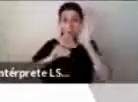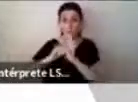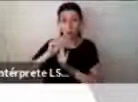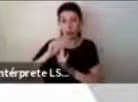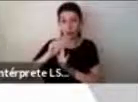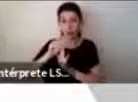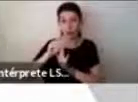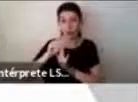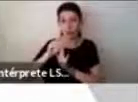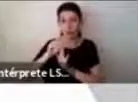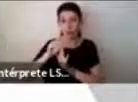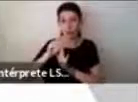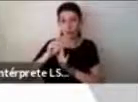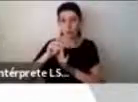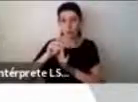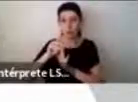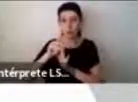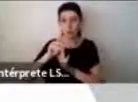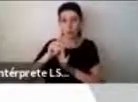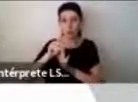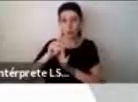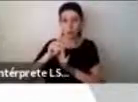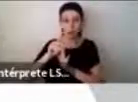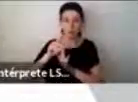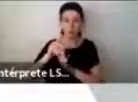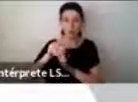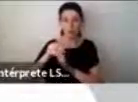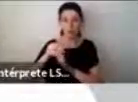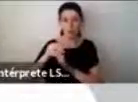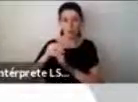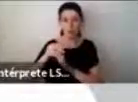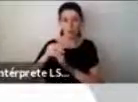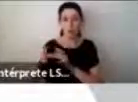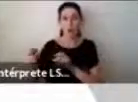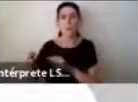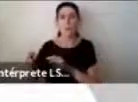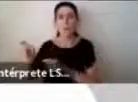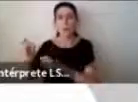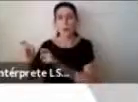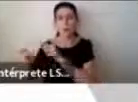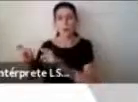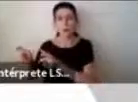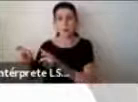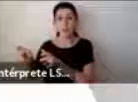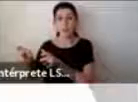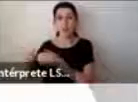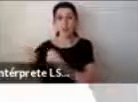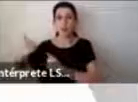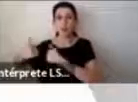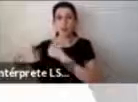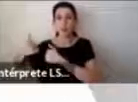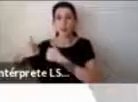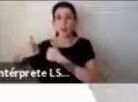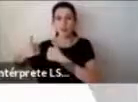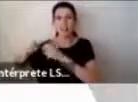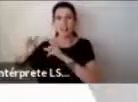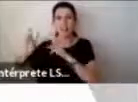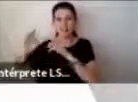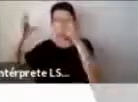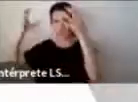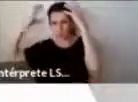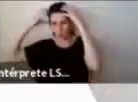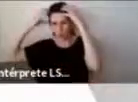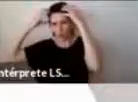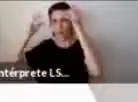tanto desde la vía de cómo las personas que se especializan en la parte neuro son capaces de transmitir la información, pero también